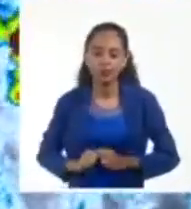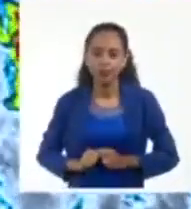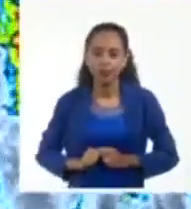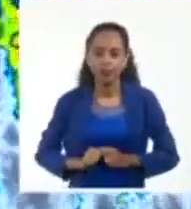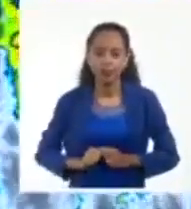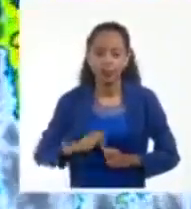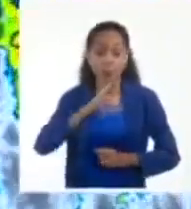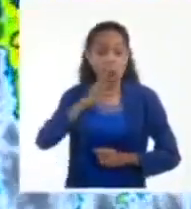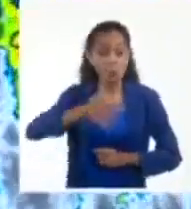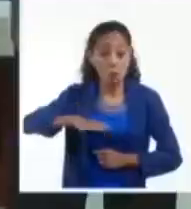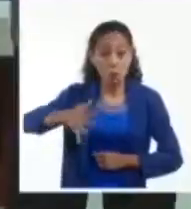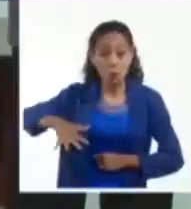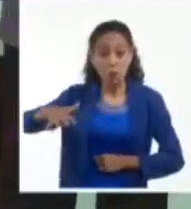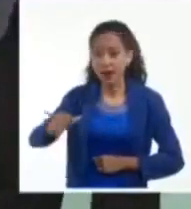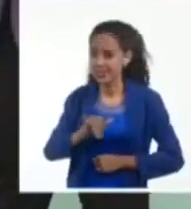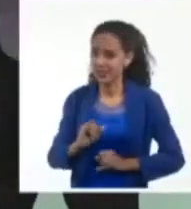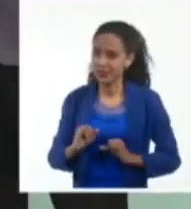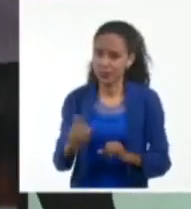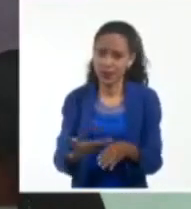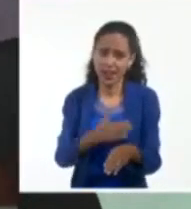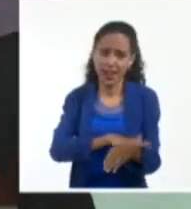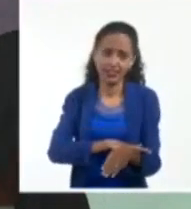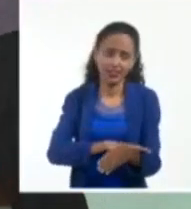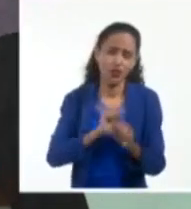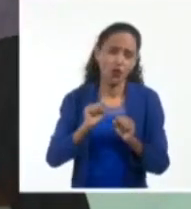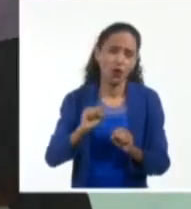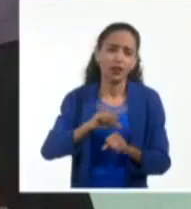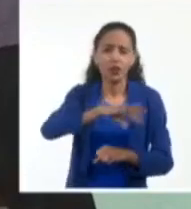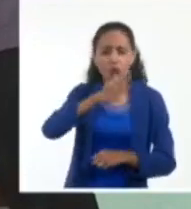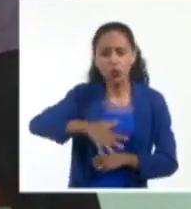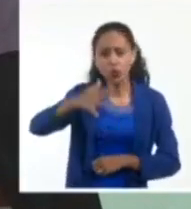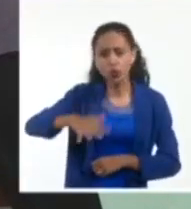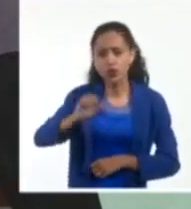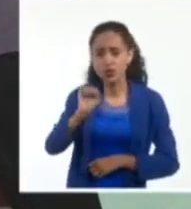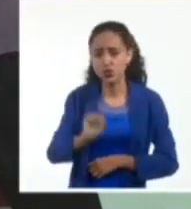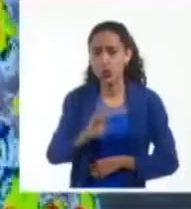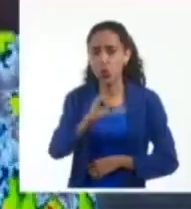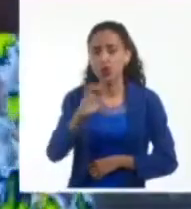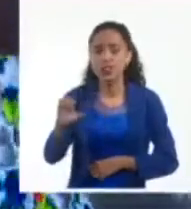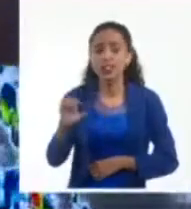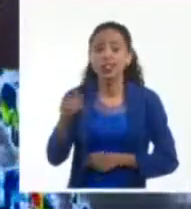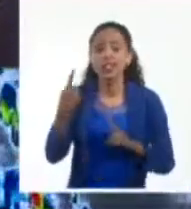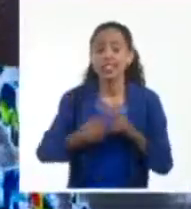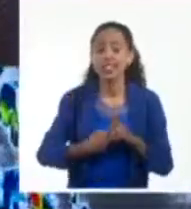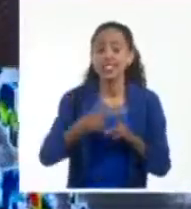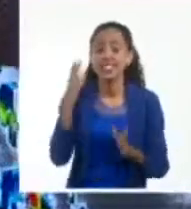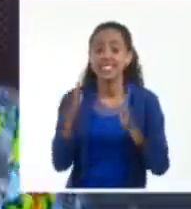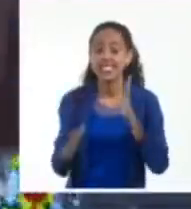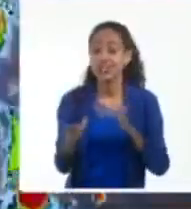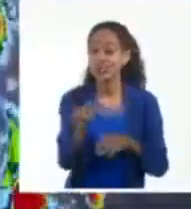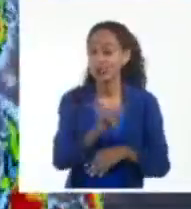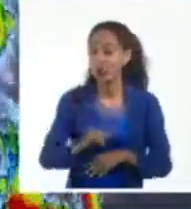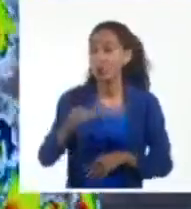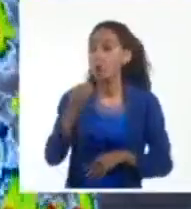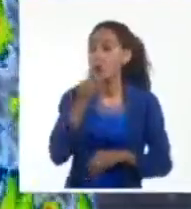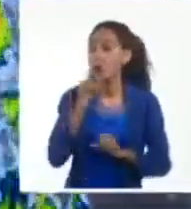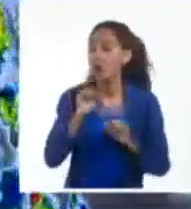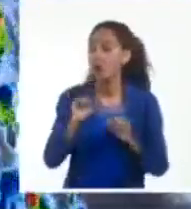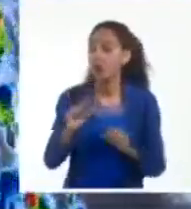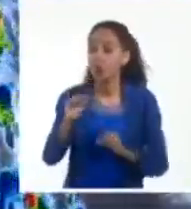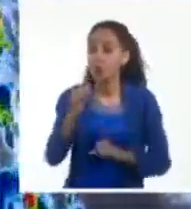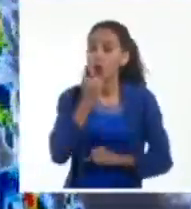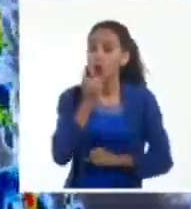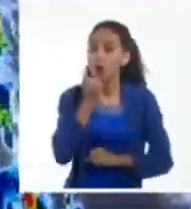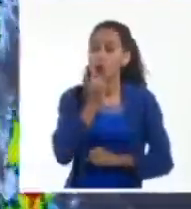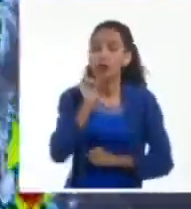el mar, ya también lo comentábamos, fuertes marejadas en todo el litoral sur, occidental y central, que llegarán a incrementarse un poco más